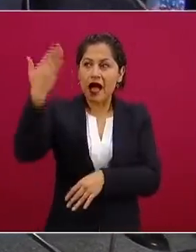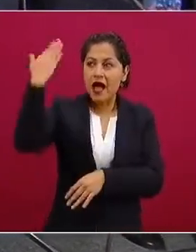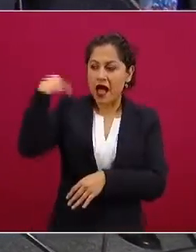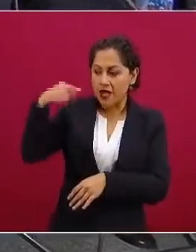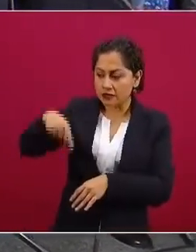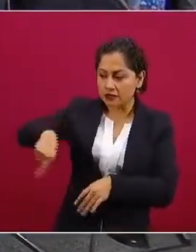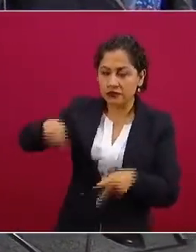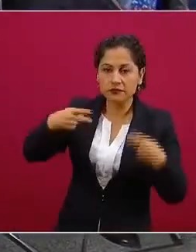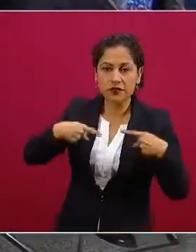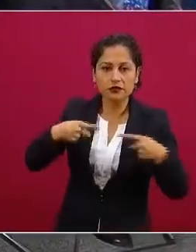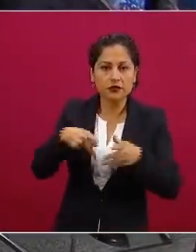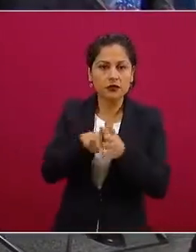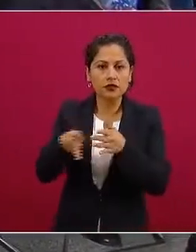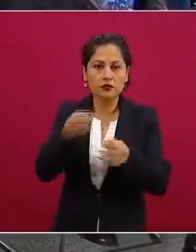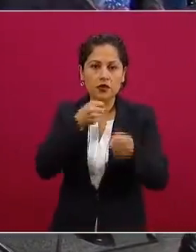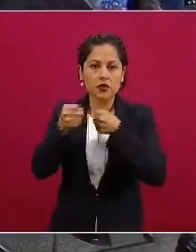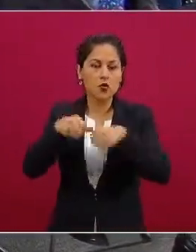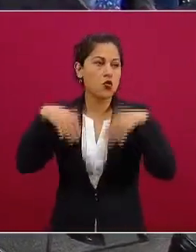inteligente